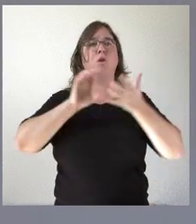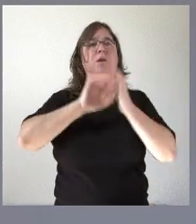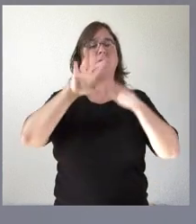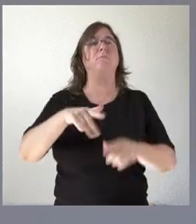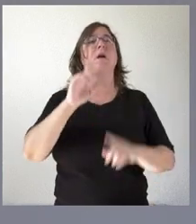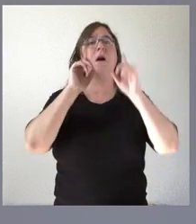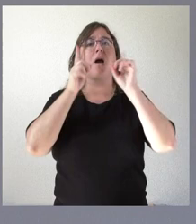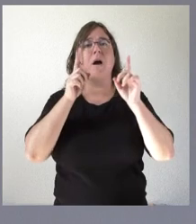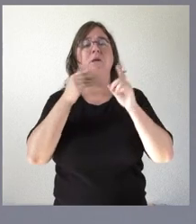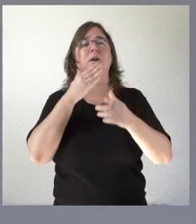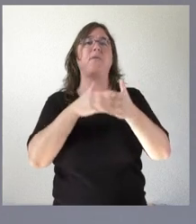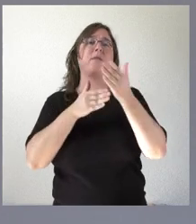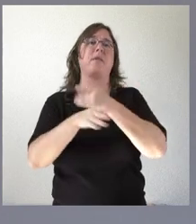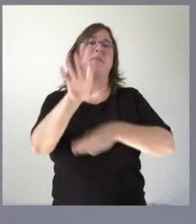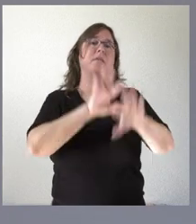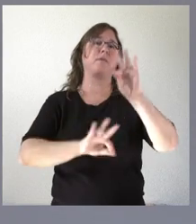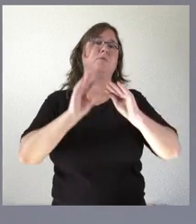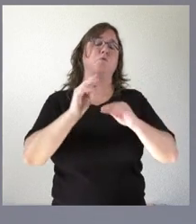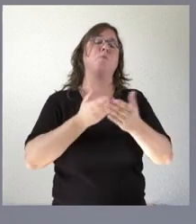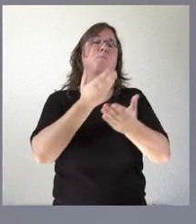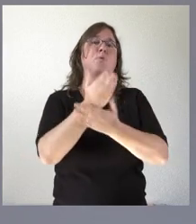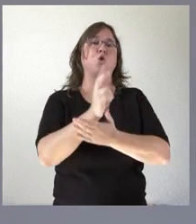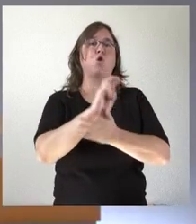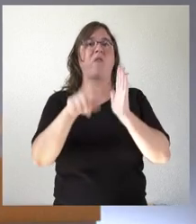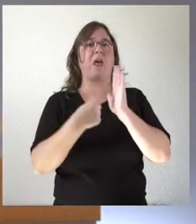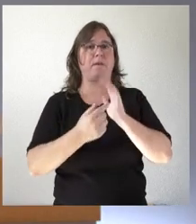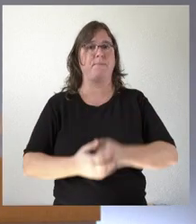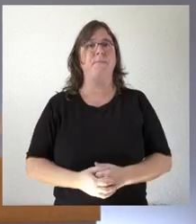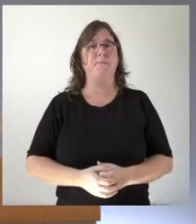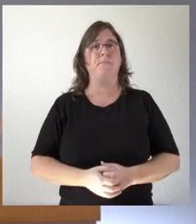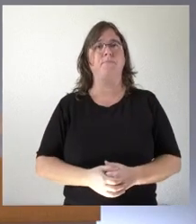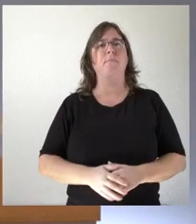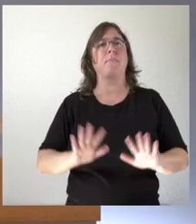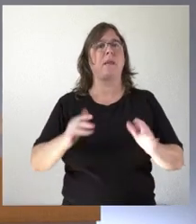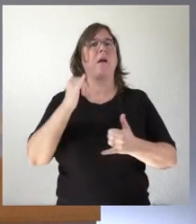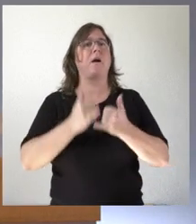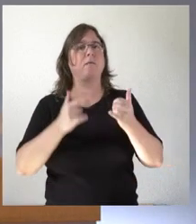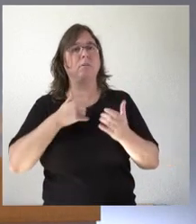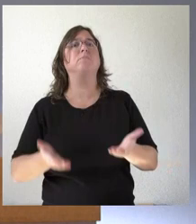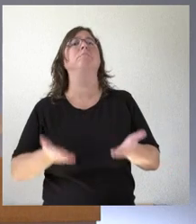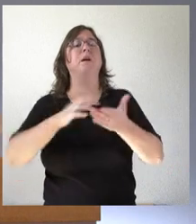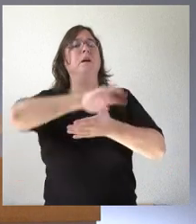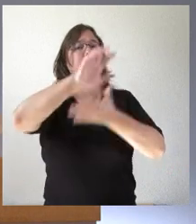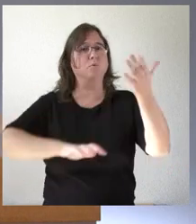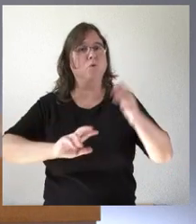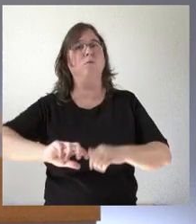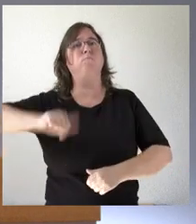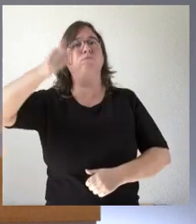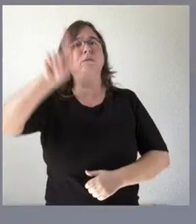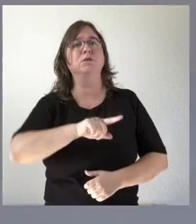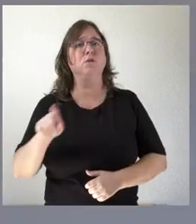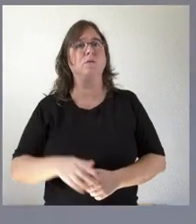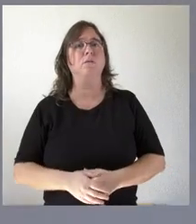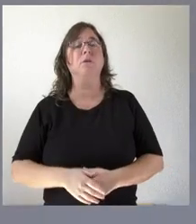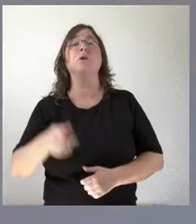caso a través de las decisiones de esa proposición o de ley ¿pero entonces no van a licitar el estudio o no? nosotros